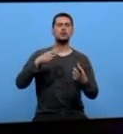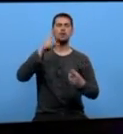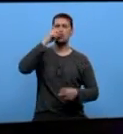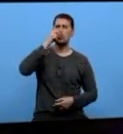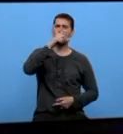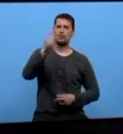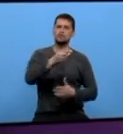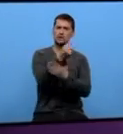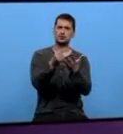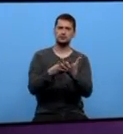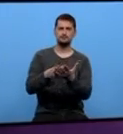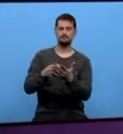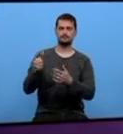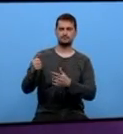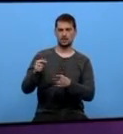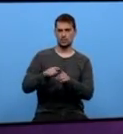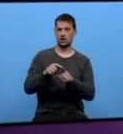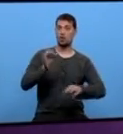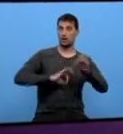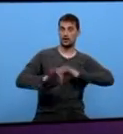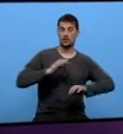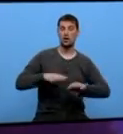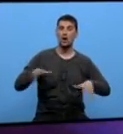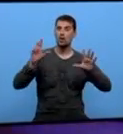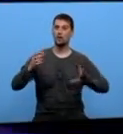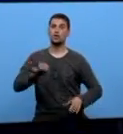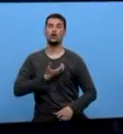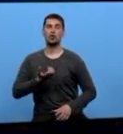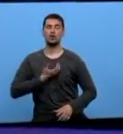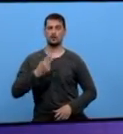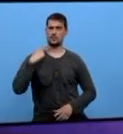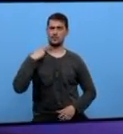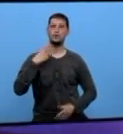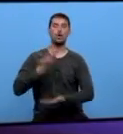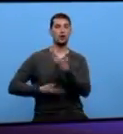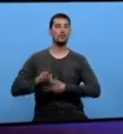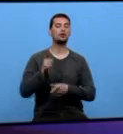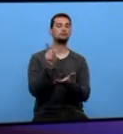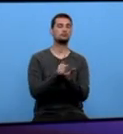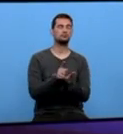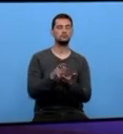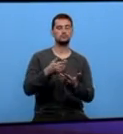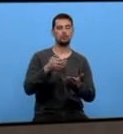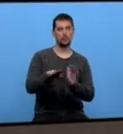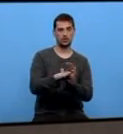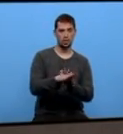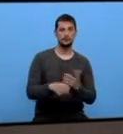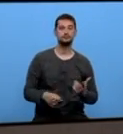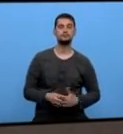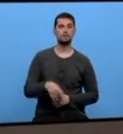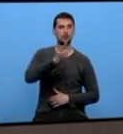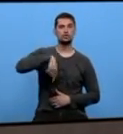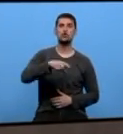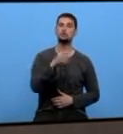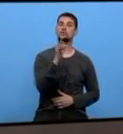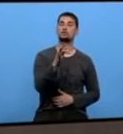ocasión tomaron o testigo da organización ainda que Deputación e Concello siguen a colaborar no evento É un aleciente para nosotros e creo que a gente